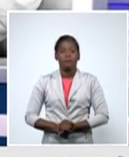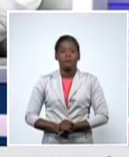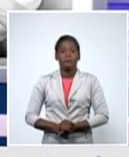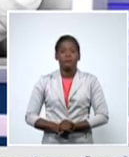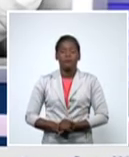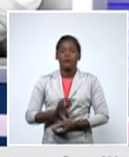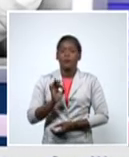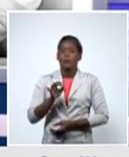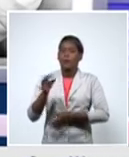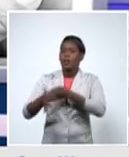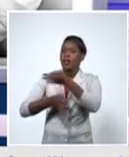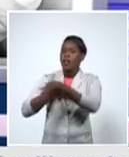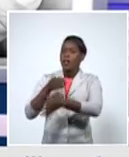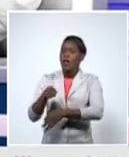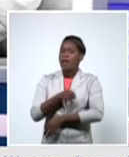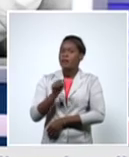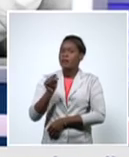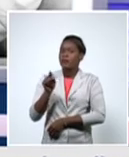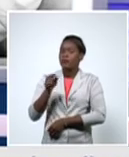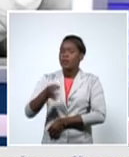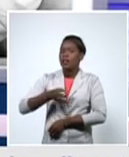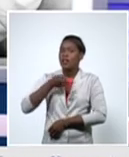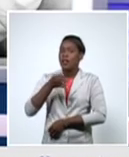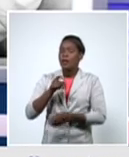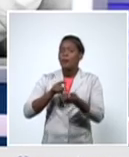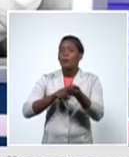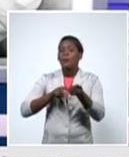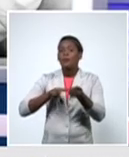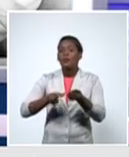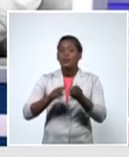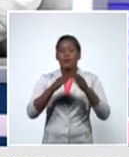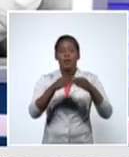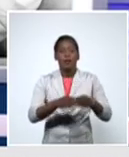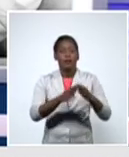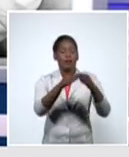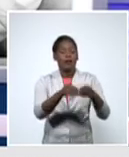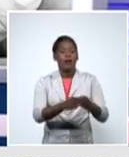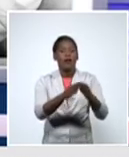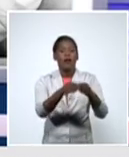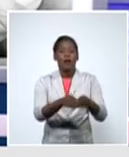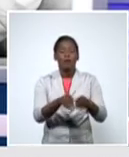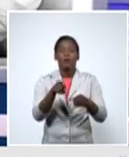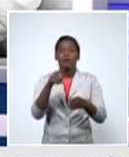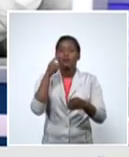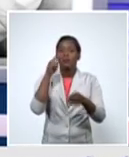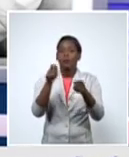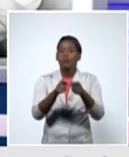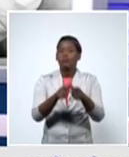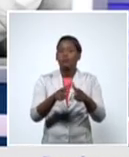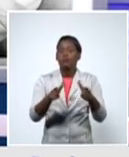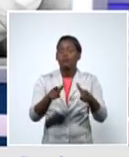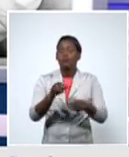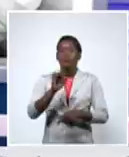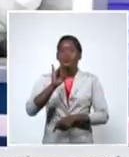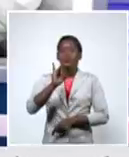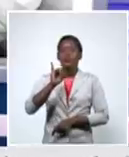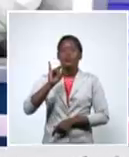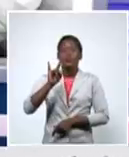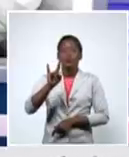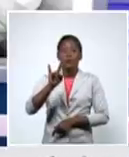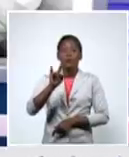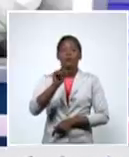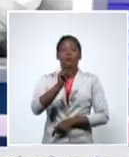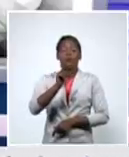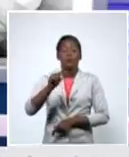algunos minutos doctor de la provincia de Granma que hoy ha aumentado en 79 los casos